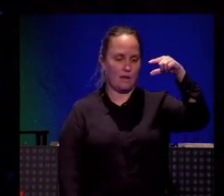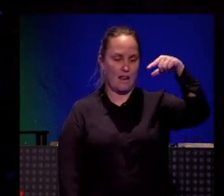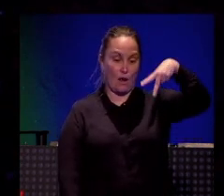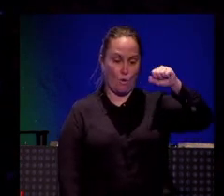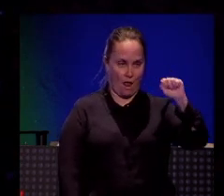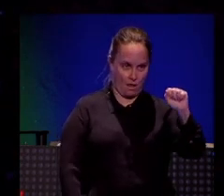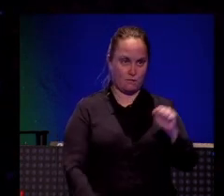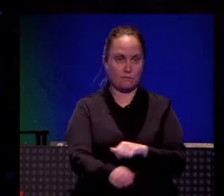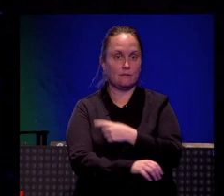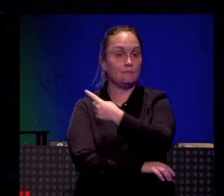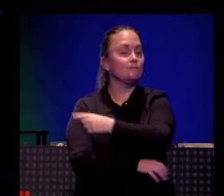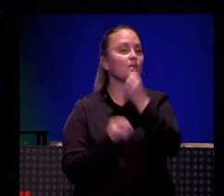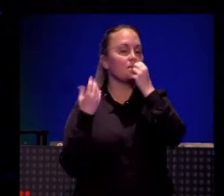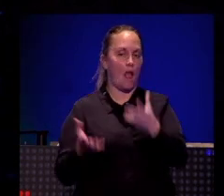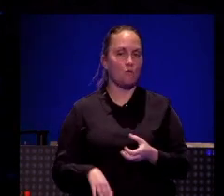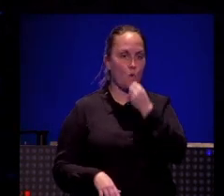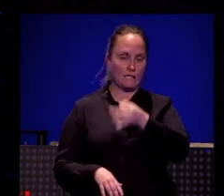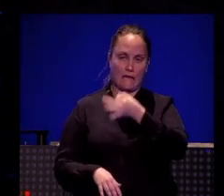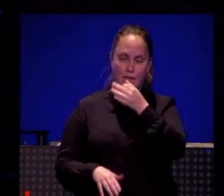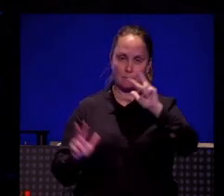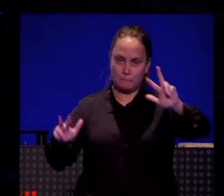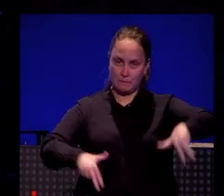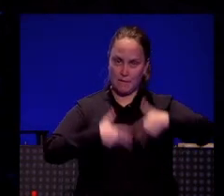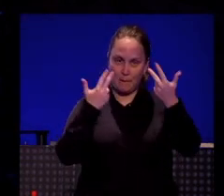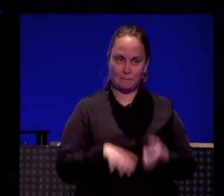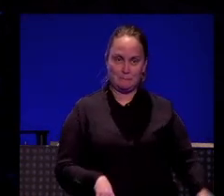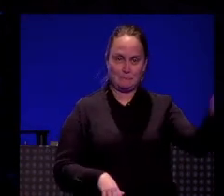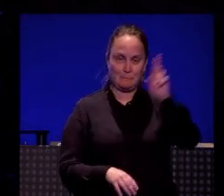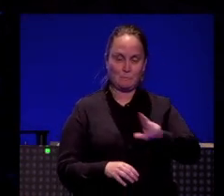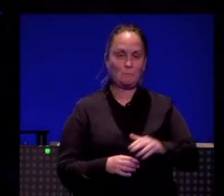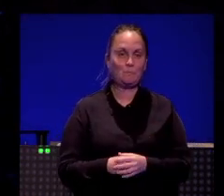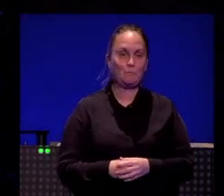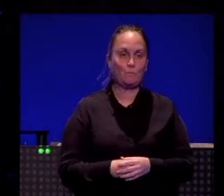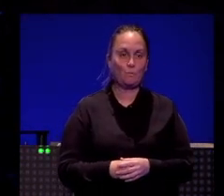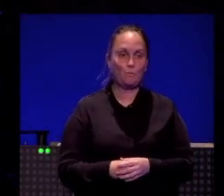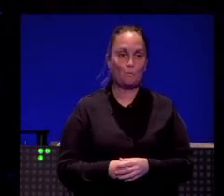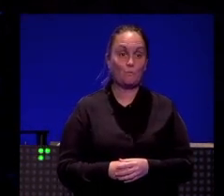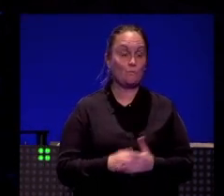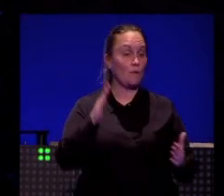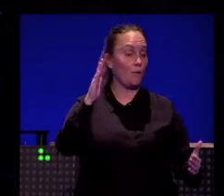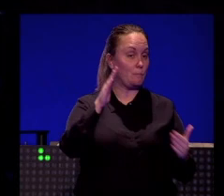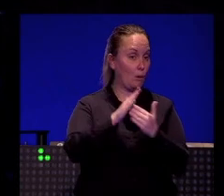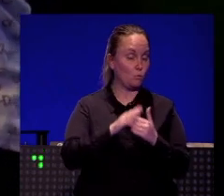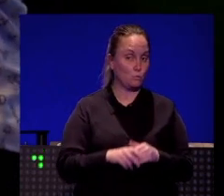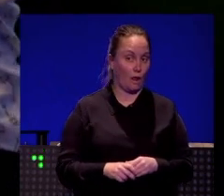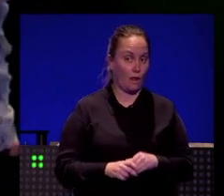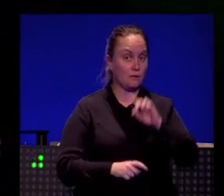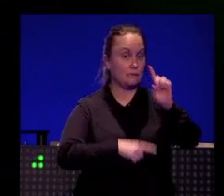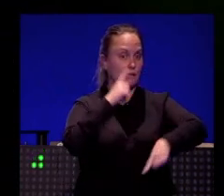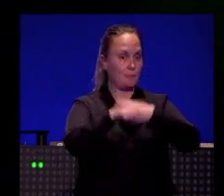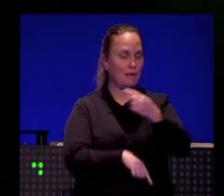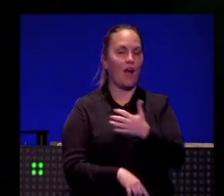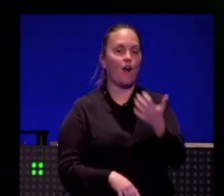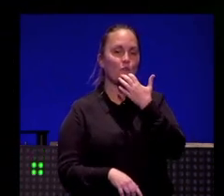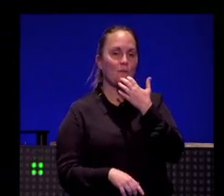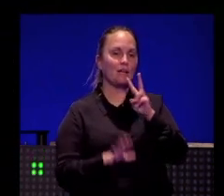¿Qué tal? Buenas tardes. Permitidme que insista. Bueno, después de la pausa, iba a haceros la broma